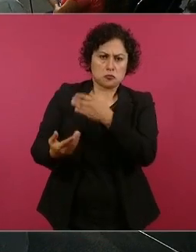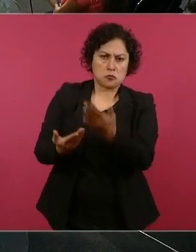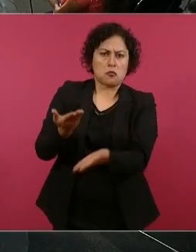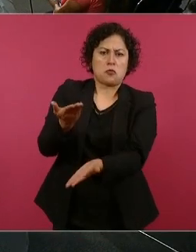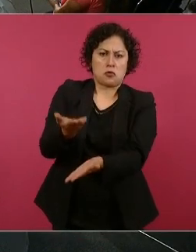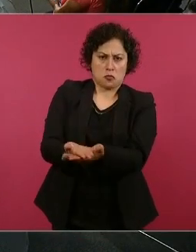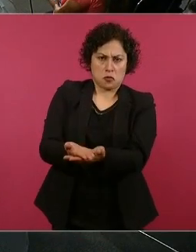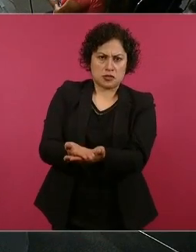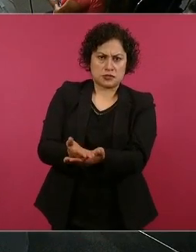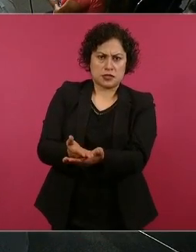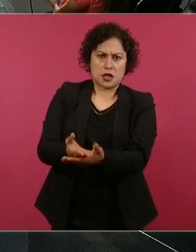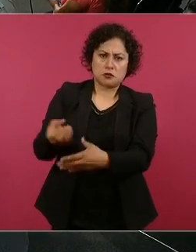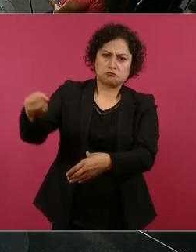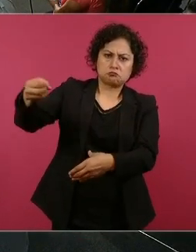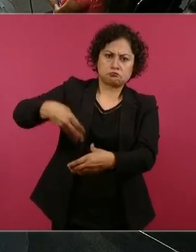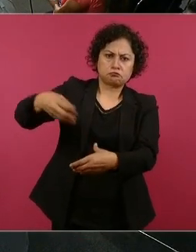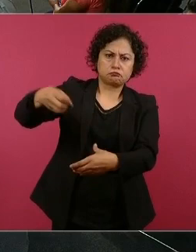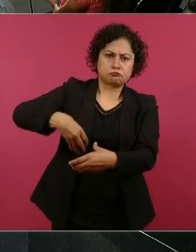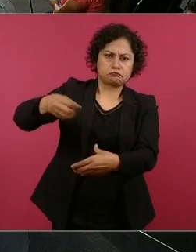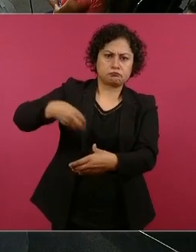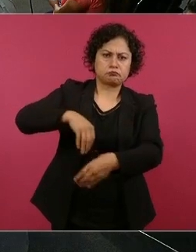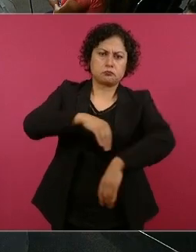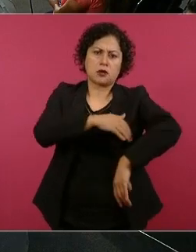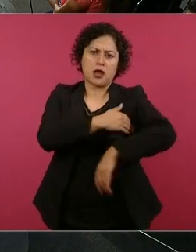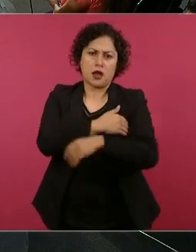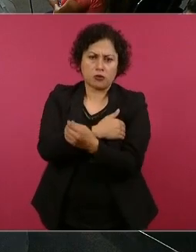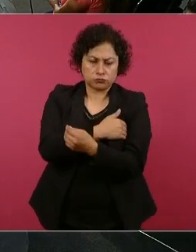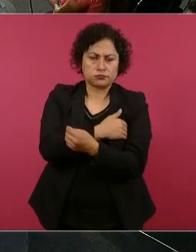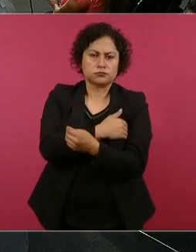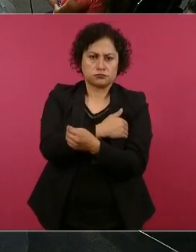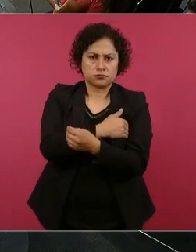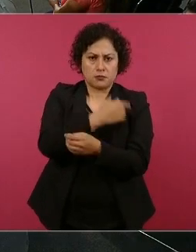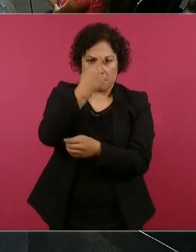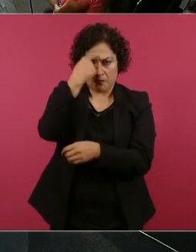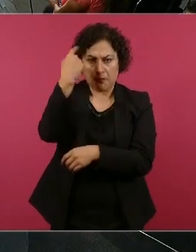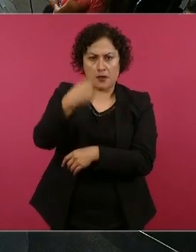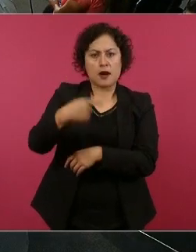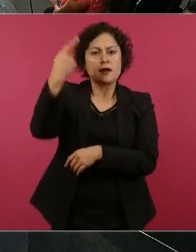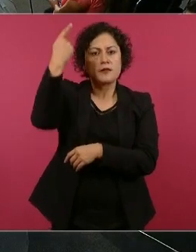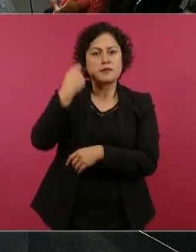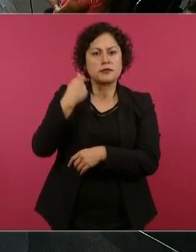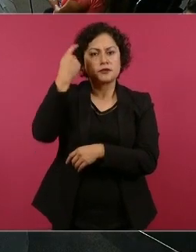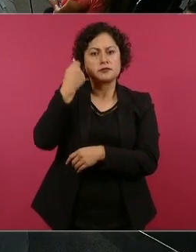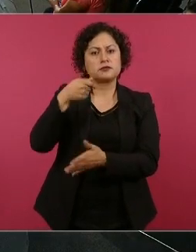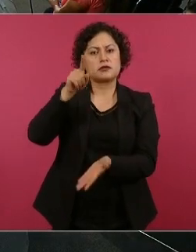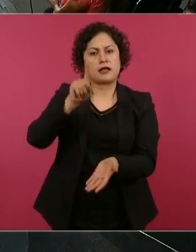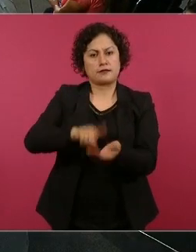de Pensiones para el Bienestar.